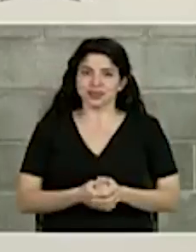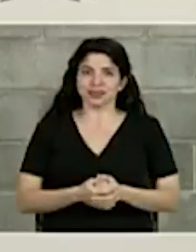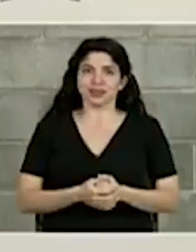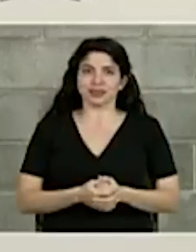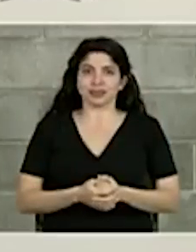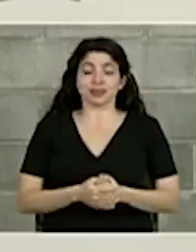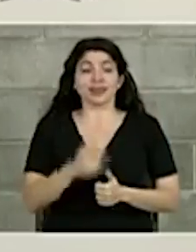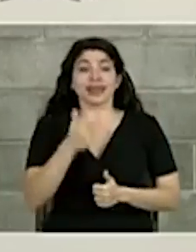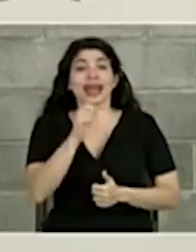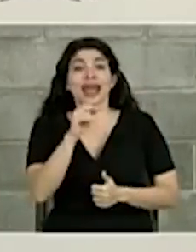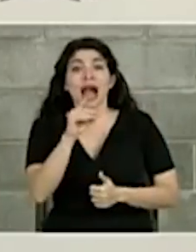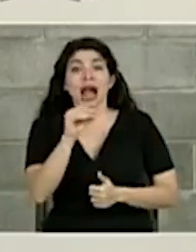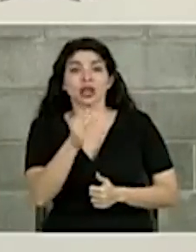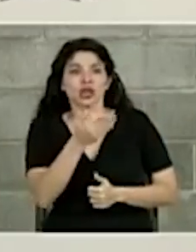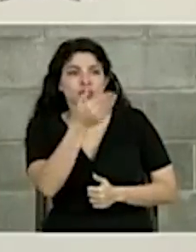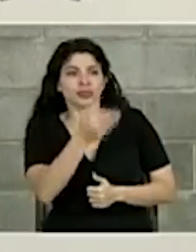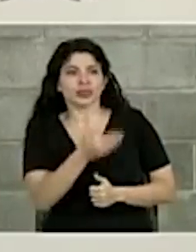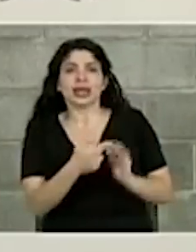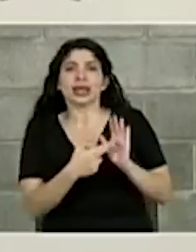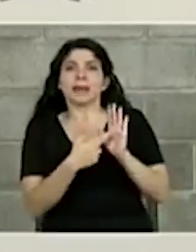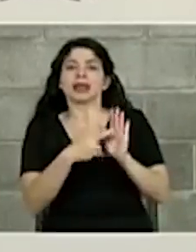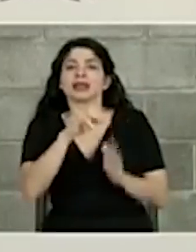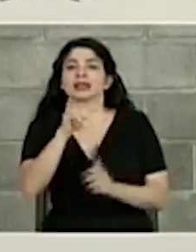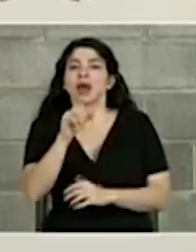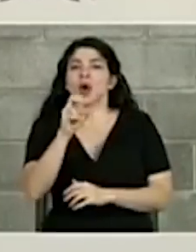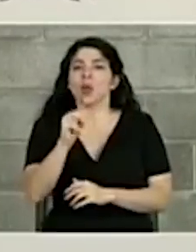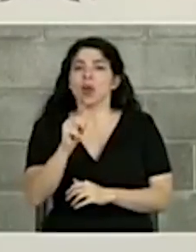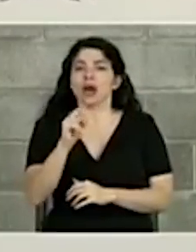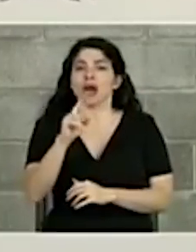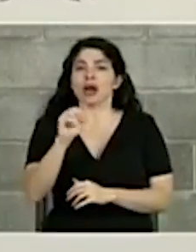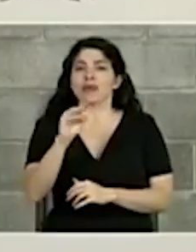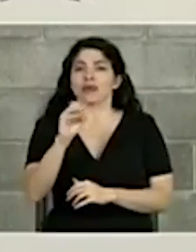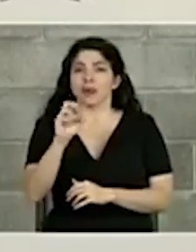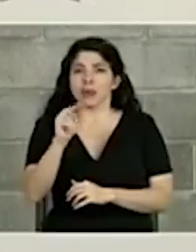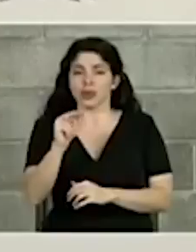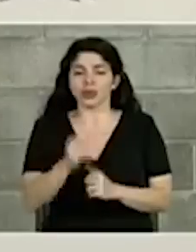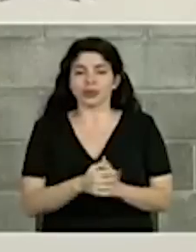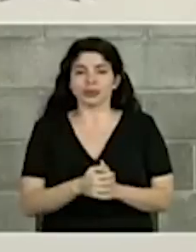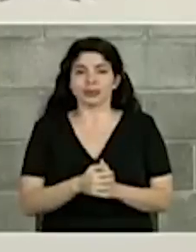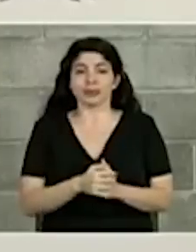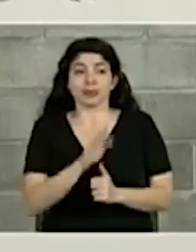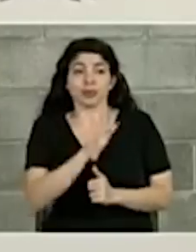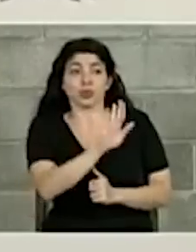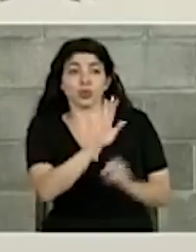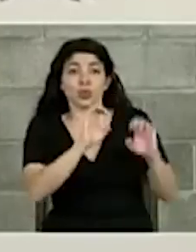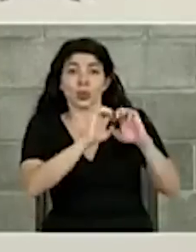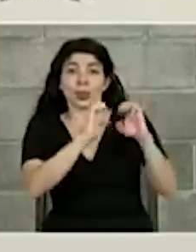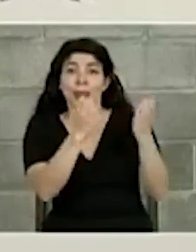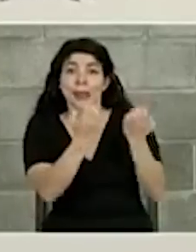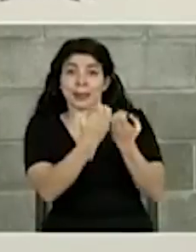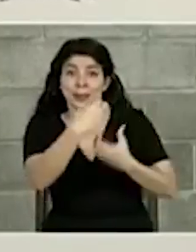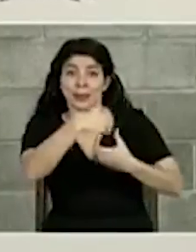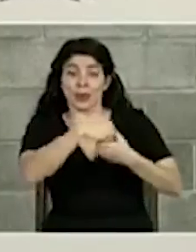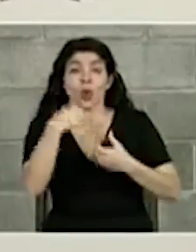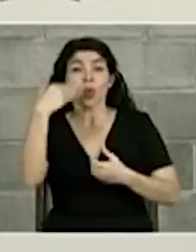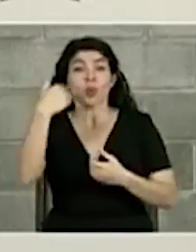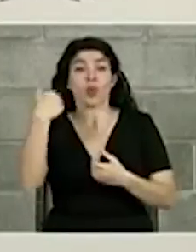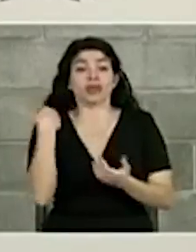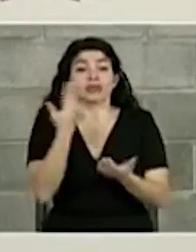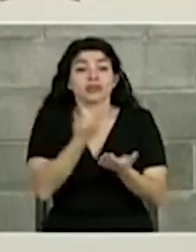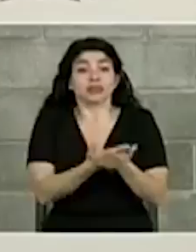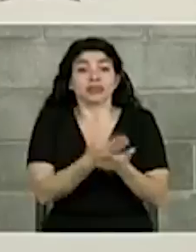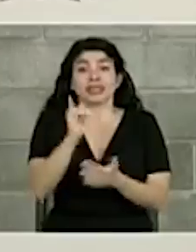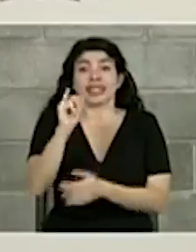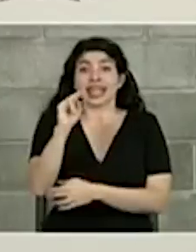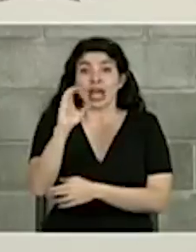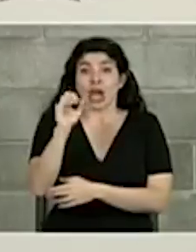Don Gerardo, representa a Don Juan Ramón, pero en el equipo que conforman, cuando llegamos al INCOP